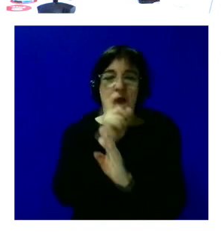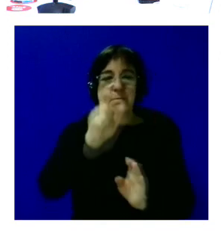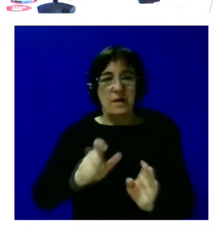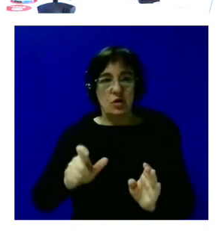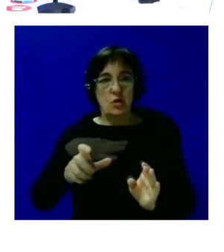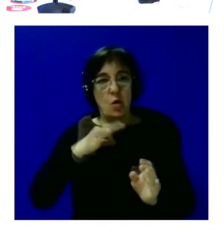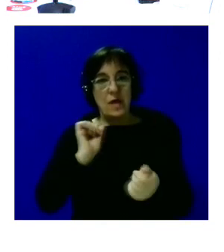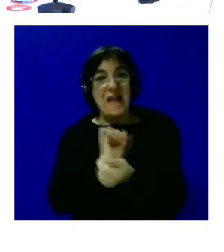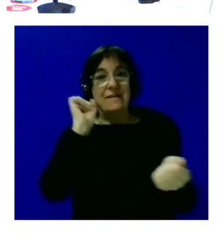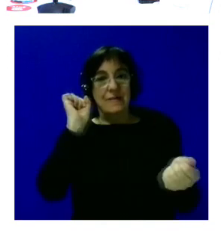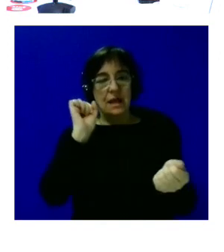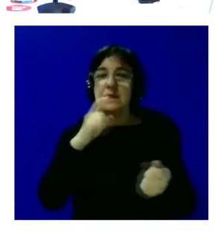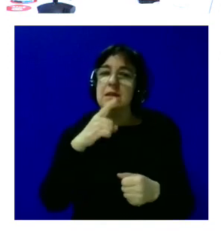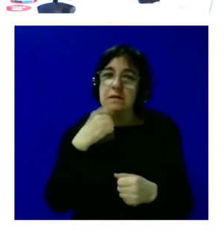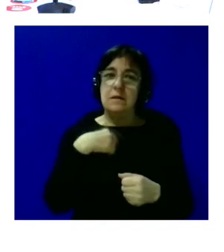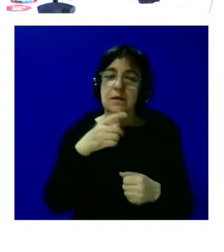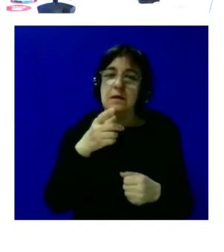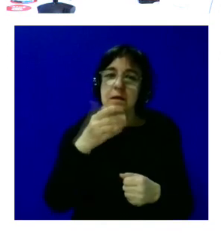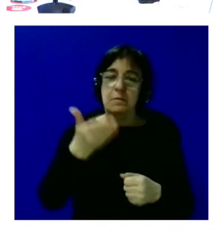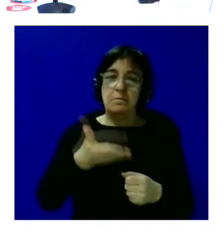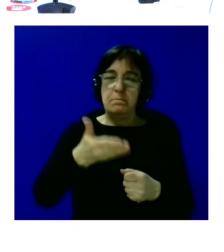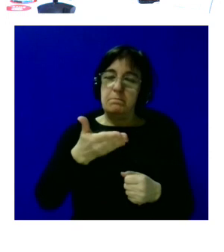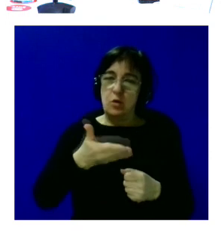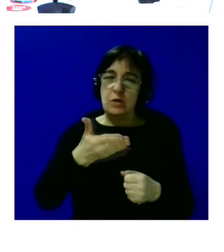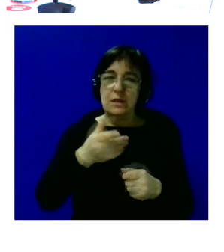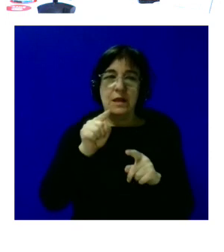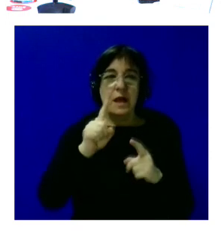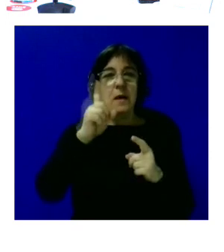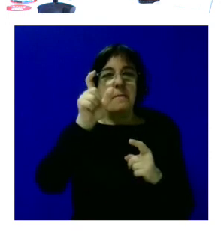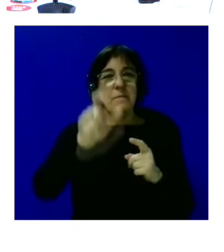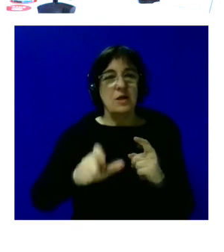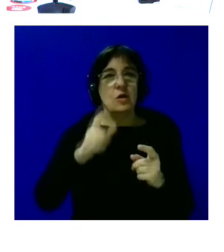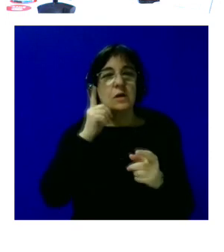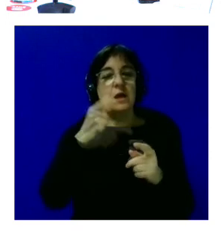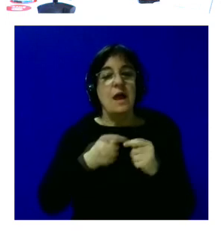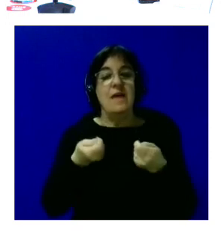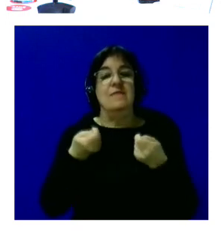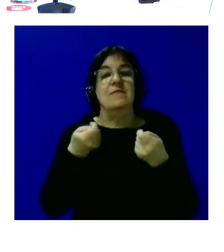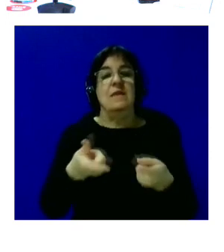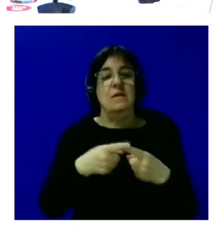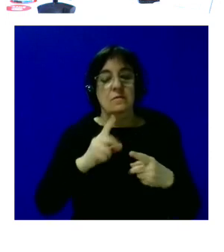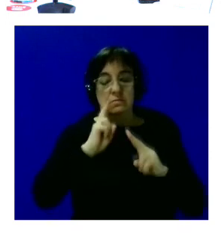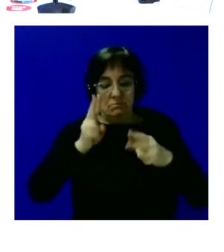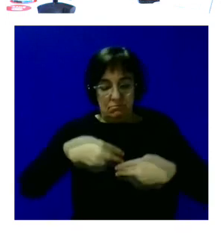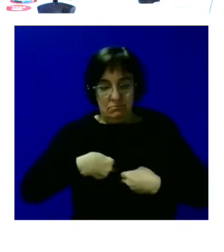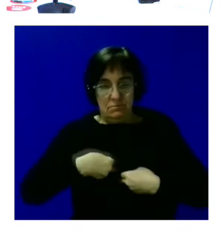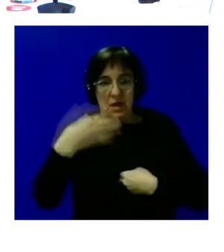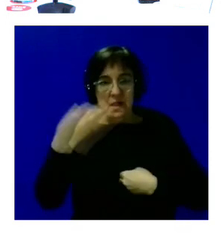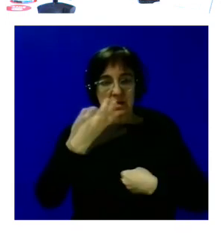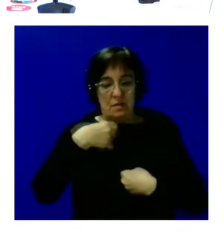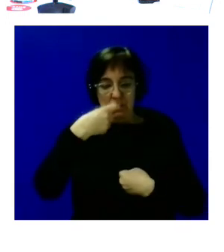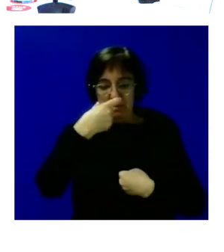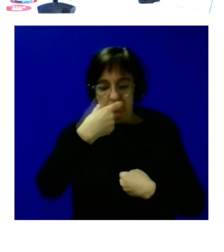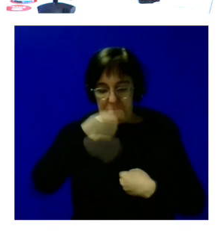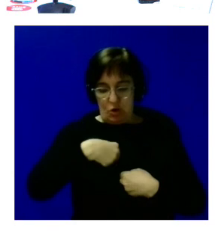pueda estar en libertad es importante para eso porque la persona primero hay una parte en que le estás facilitando ese autoconocimiento que tiene que tener la persona